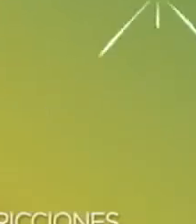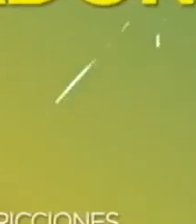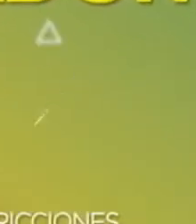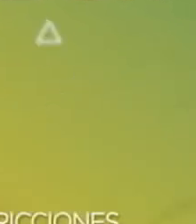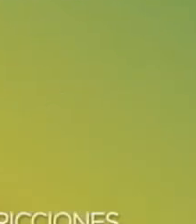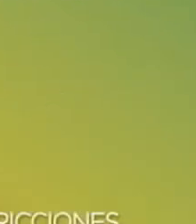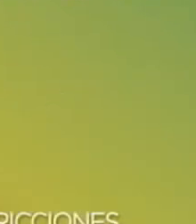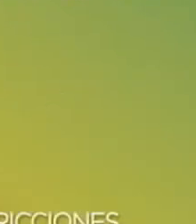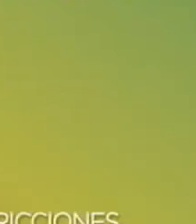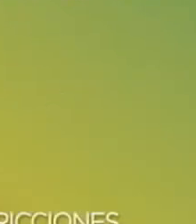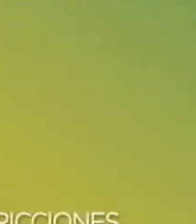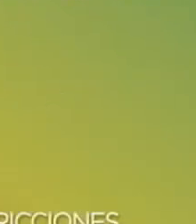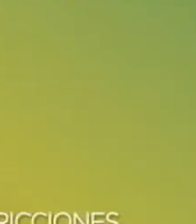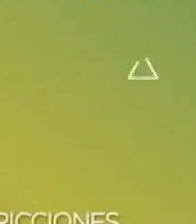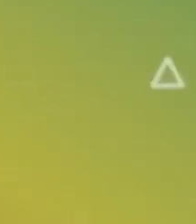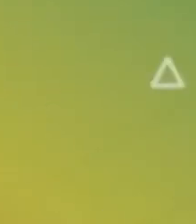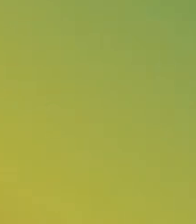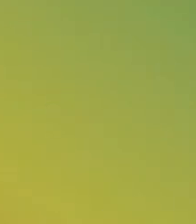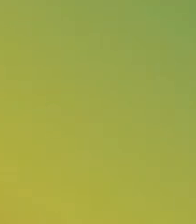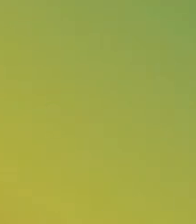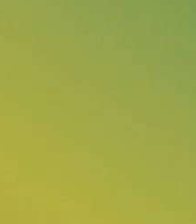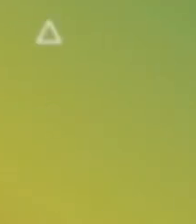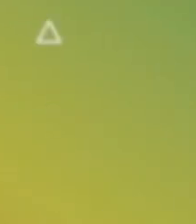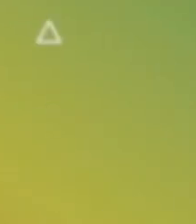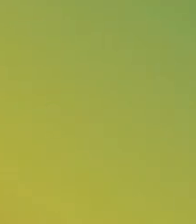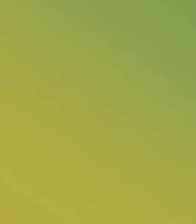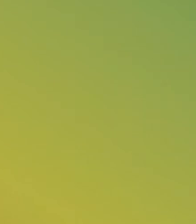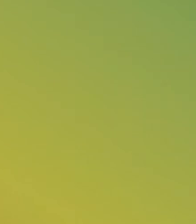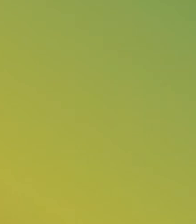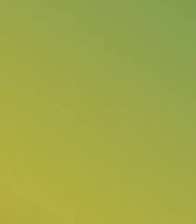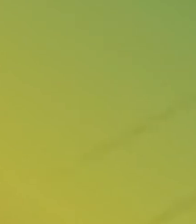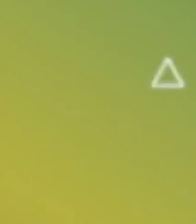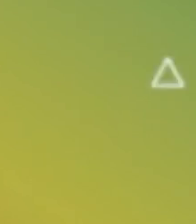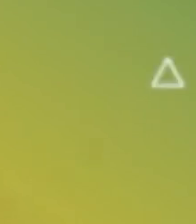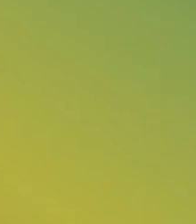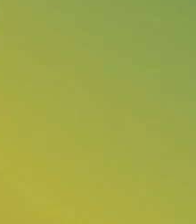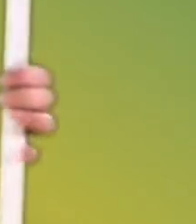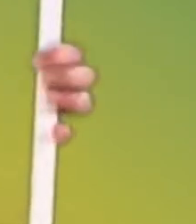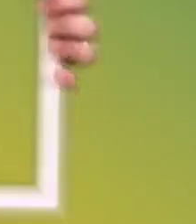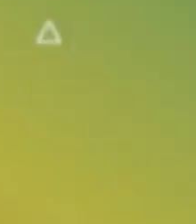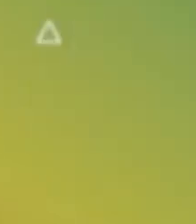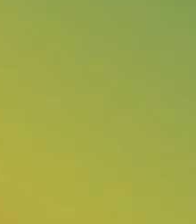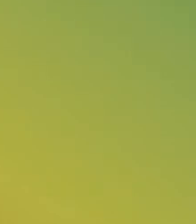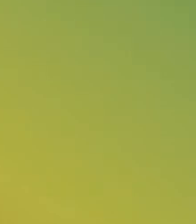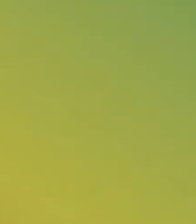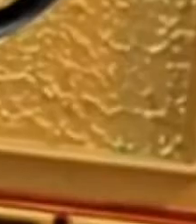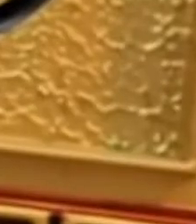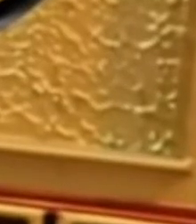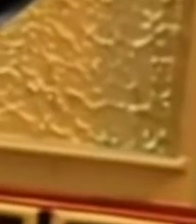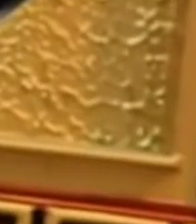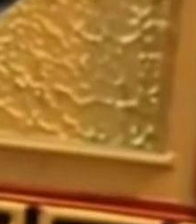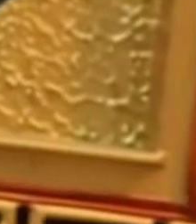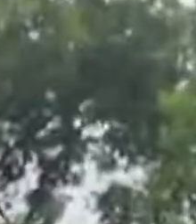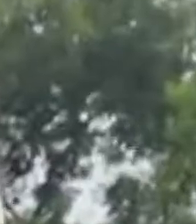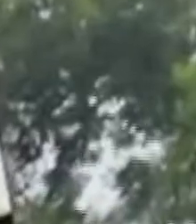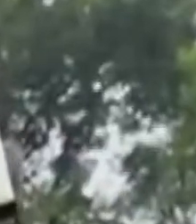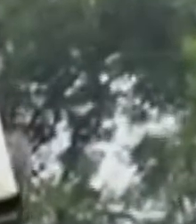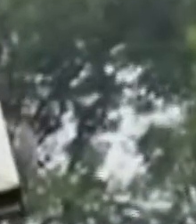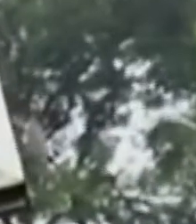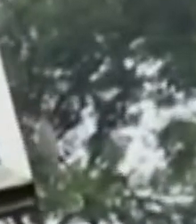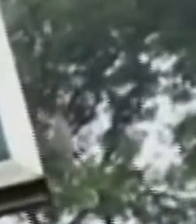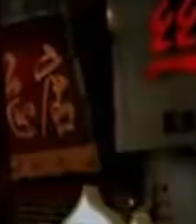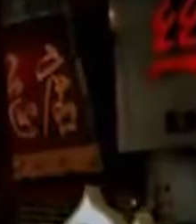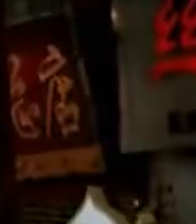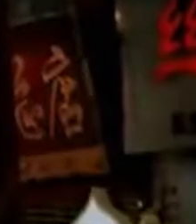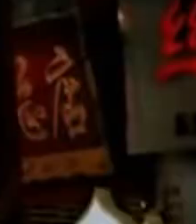prestas Infiador Solicita hoy mismo Tu préstamo En línea Conape Al pasear Por las calles